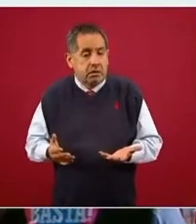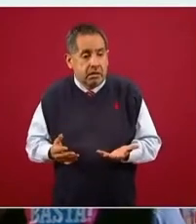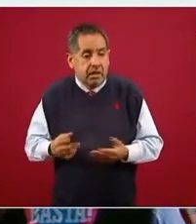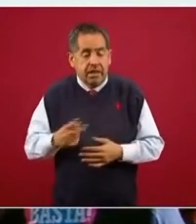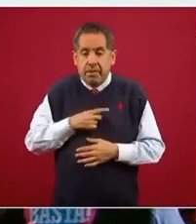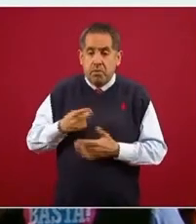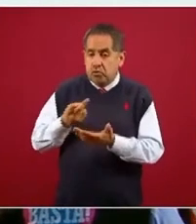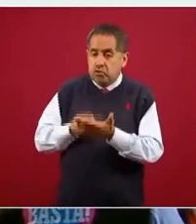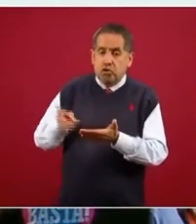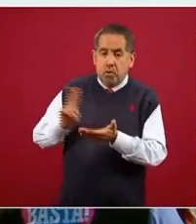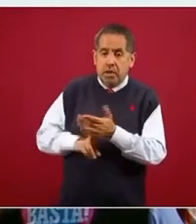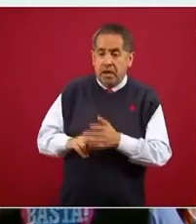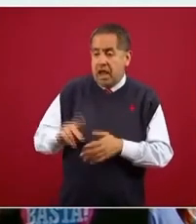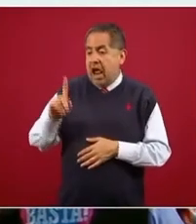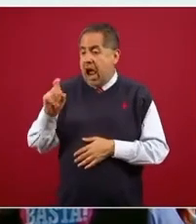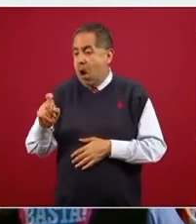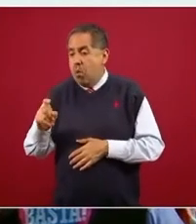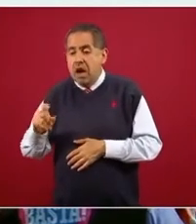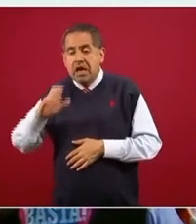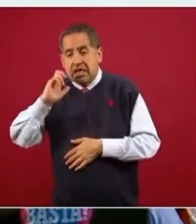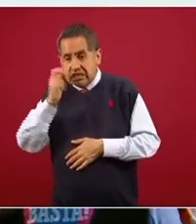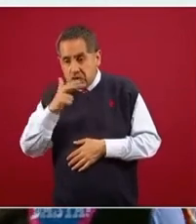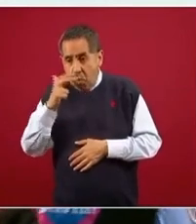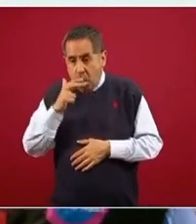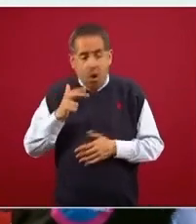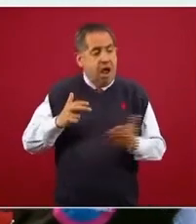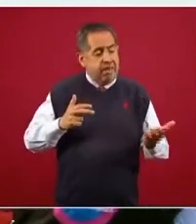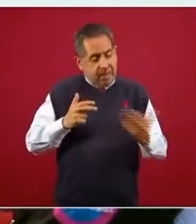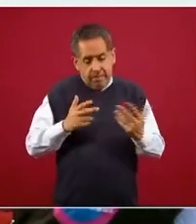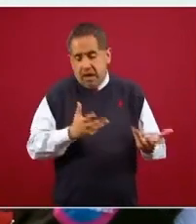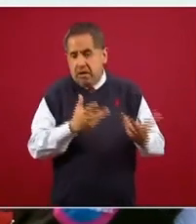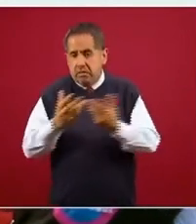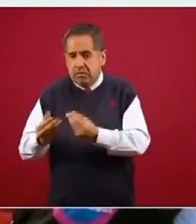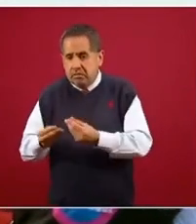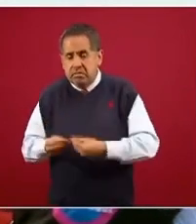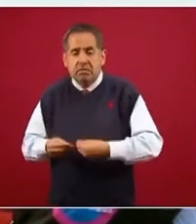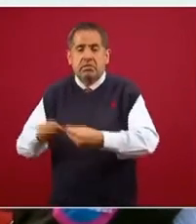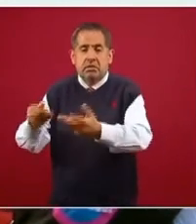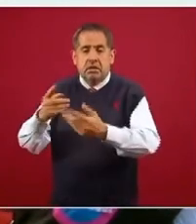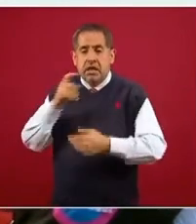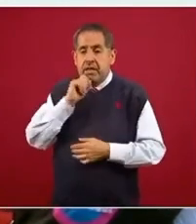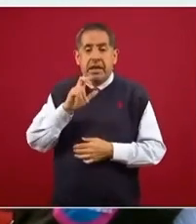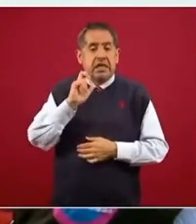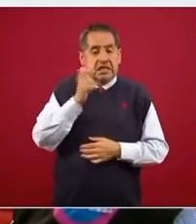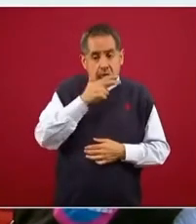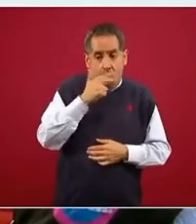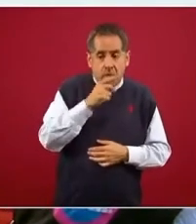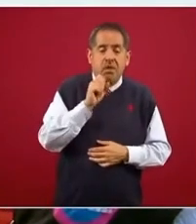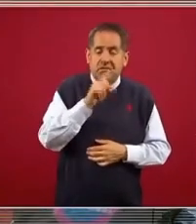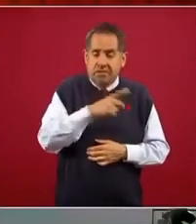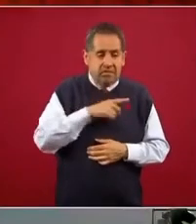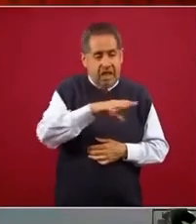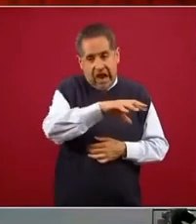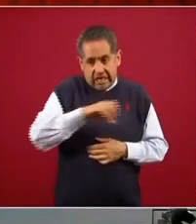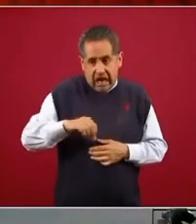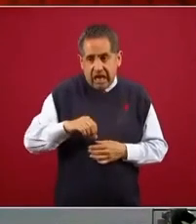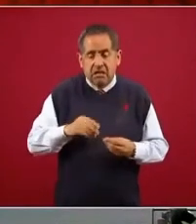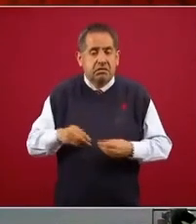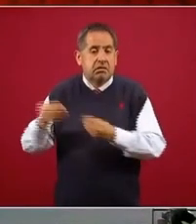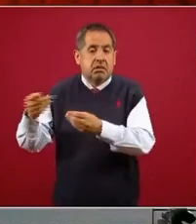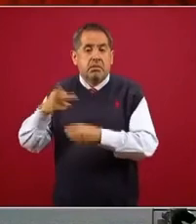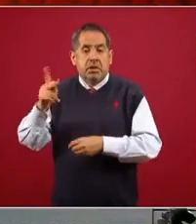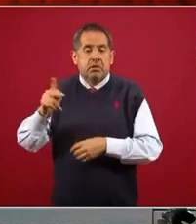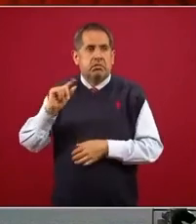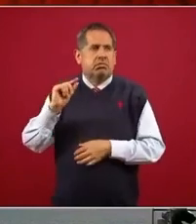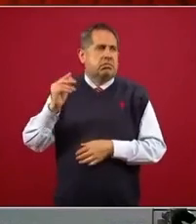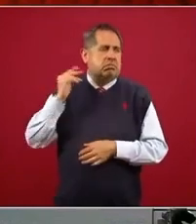combinar que haya agua de las presas de Chihuahua, pero también, me falta una, de las presas de Chihuahua, pero como se nos pidió